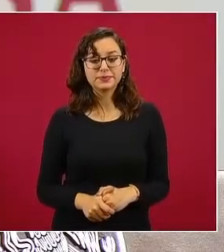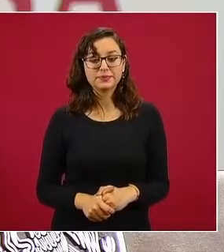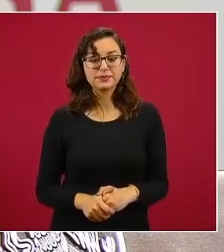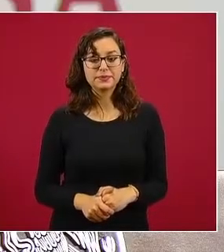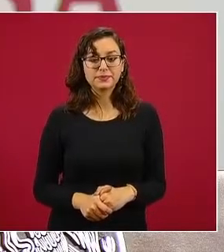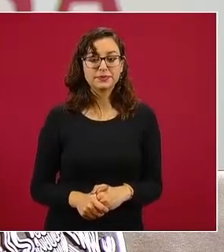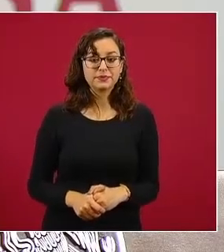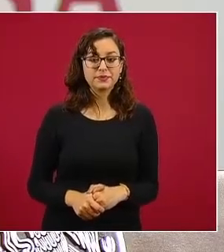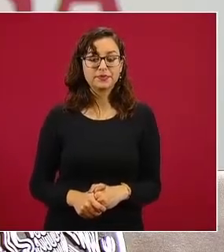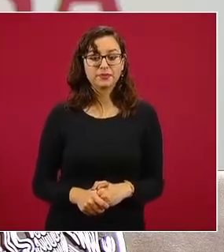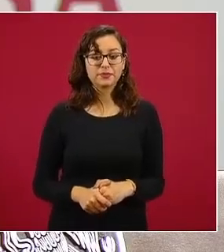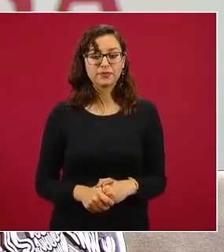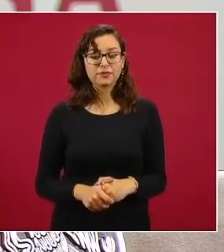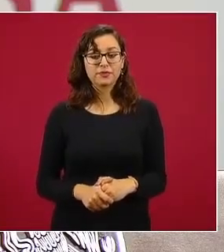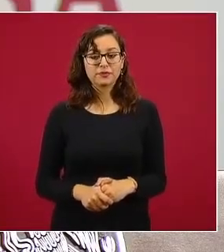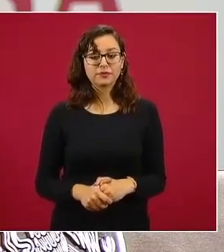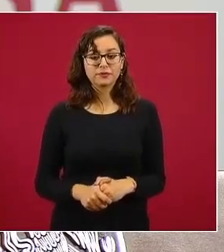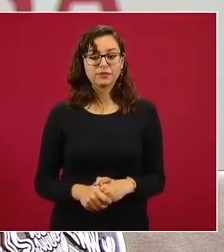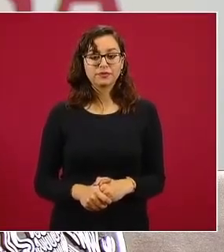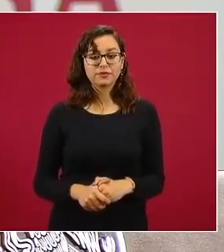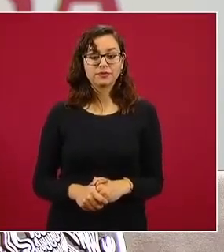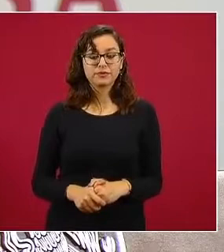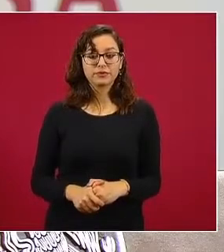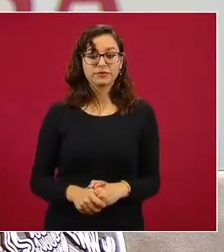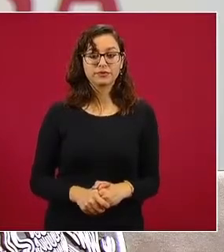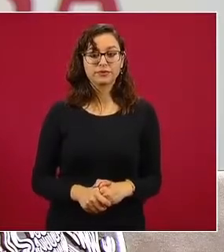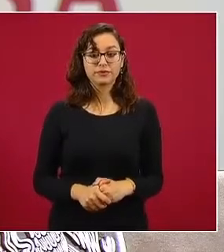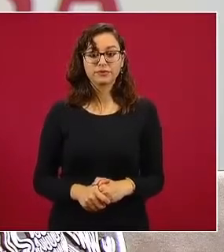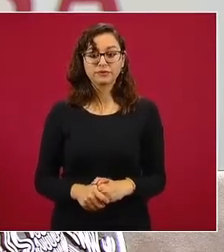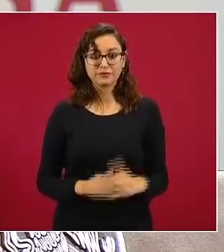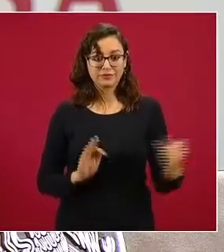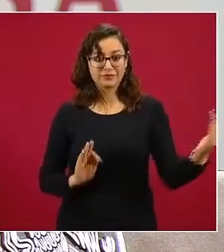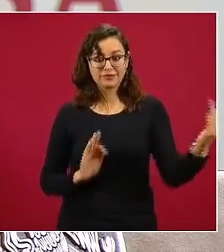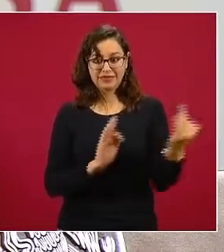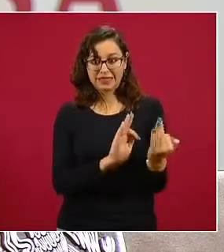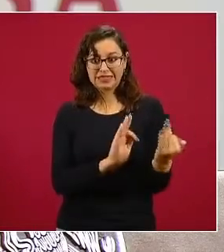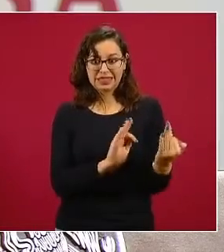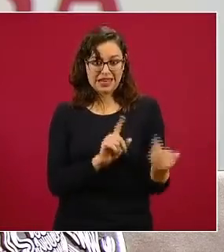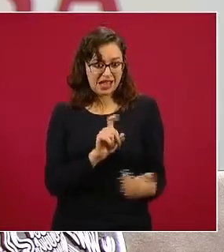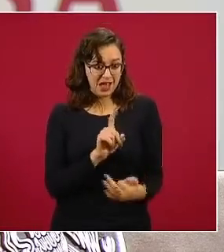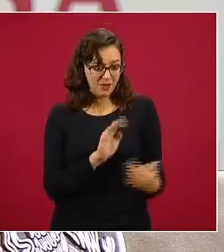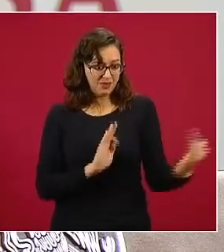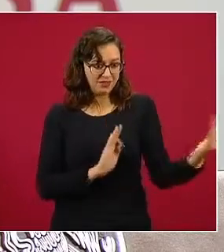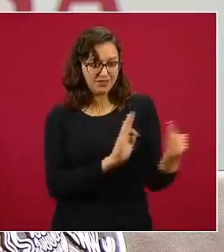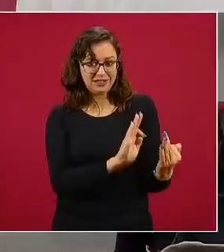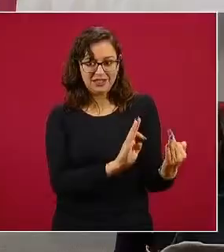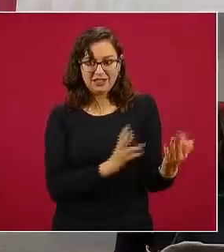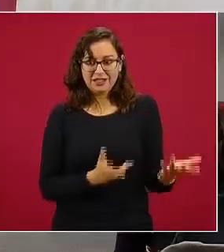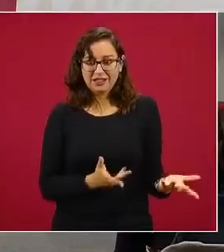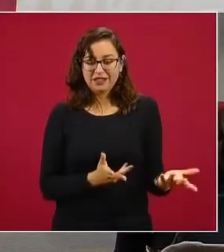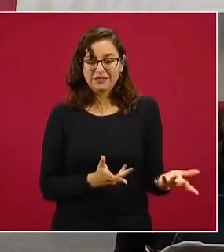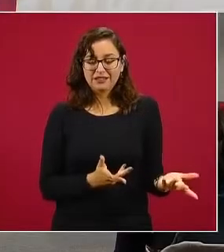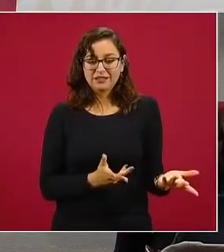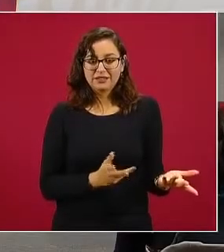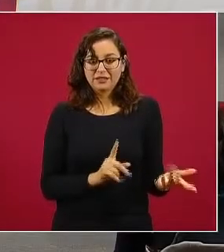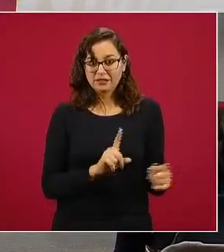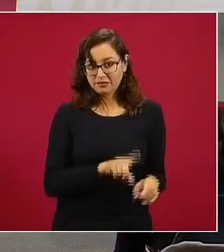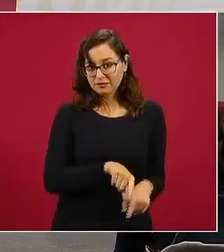y porque del otro lado pues nos piden que el agua sea